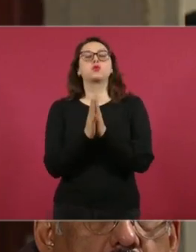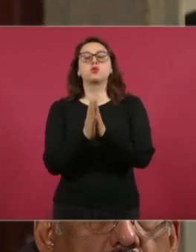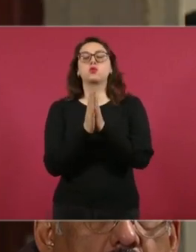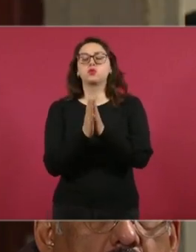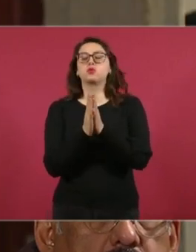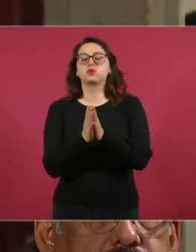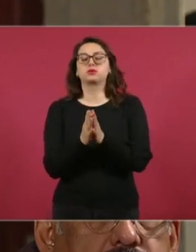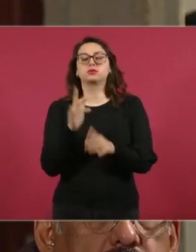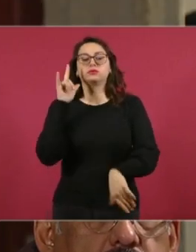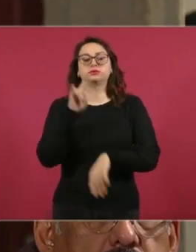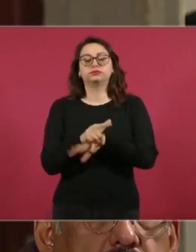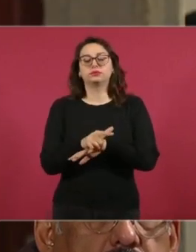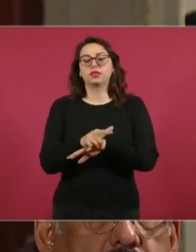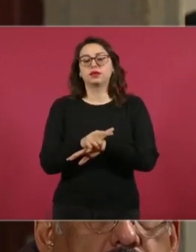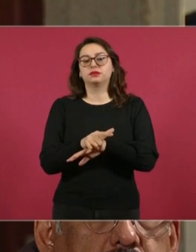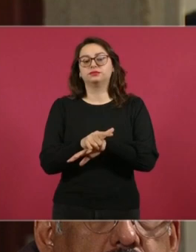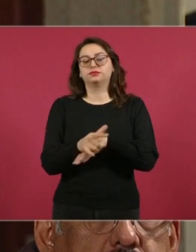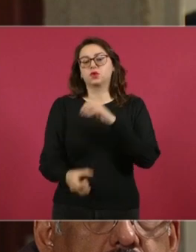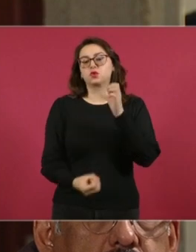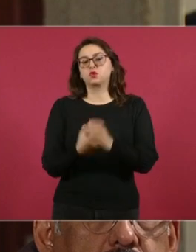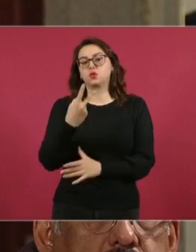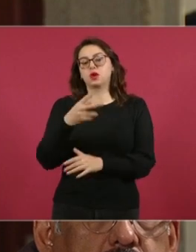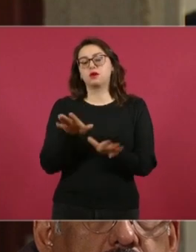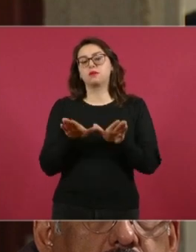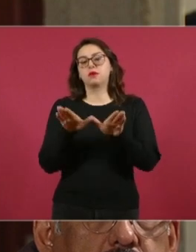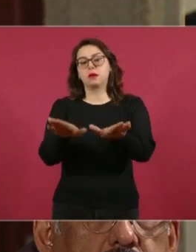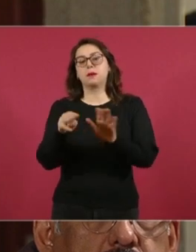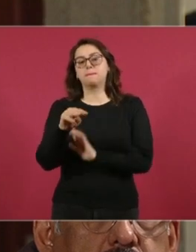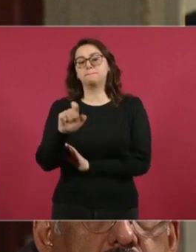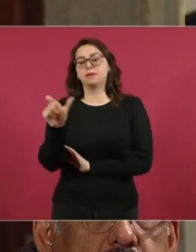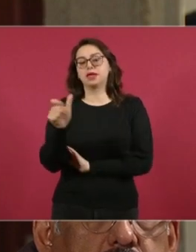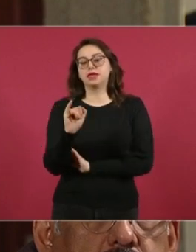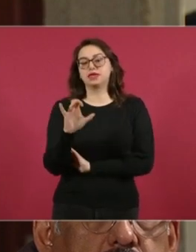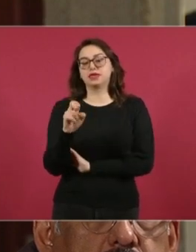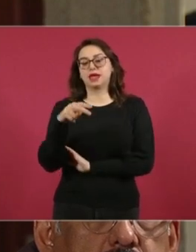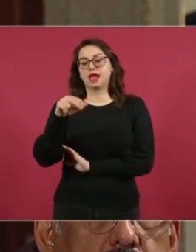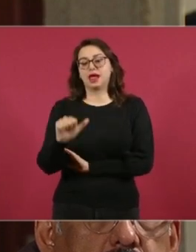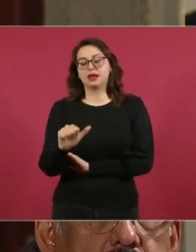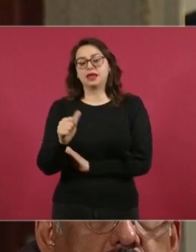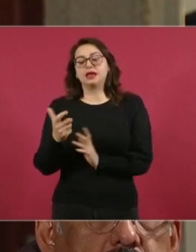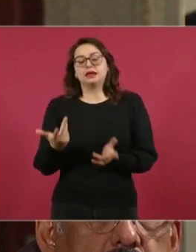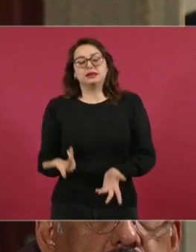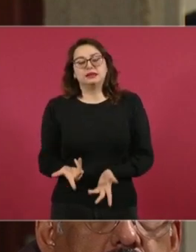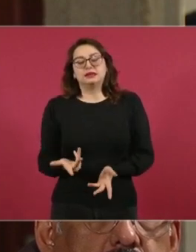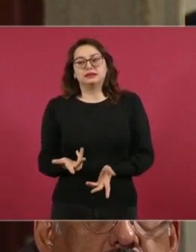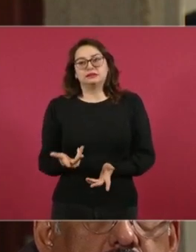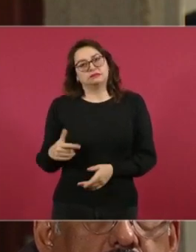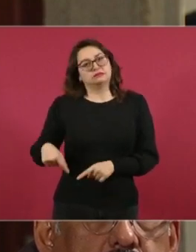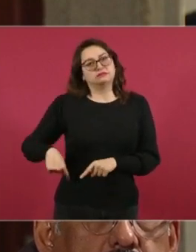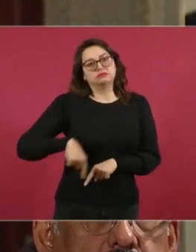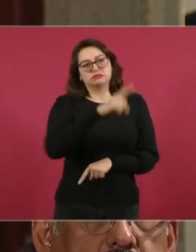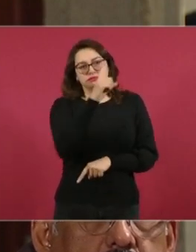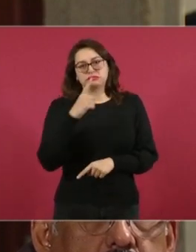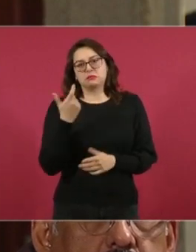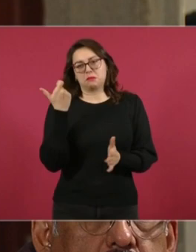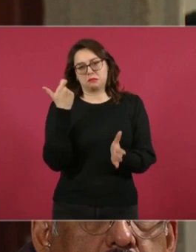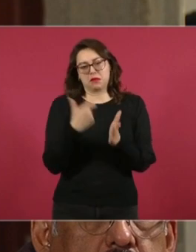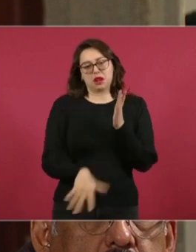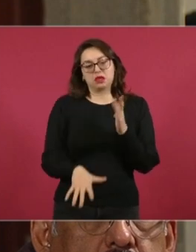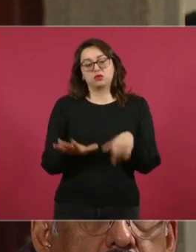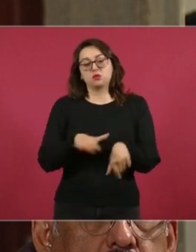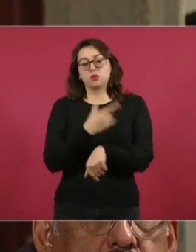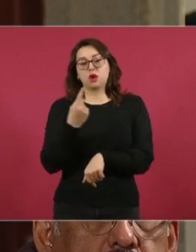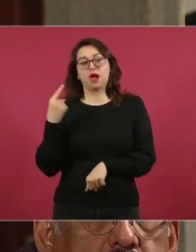urgente, porque mientras sigamos a merced de las tres aerolíneas, el oligopolio de las tres aerolíneas, van a seguir abusando de